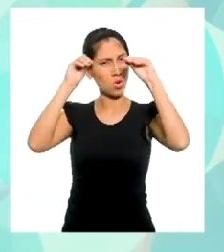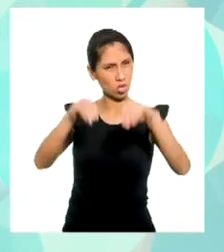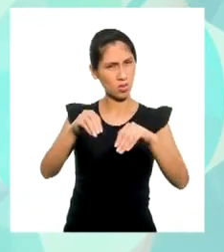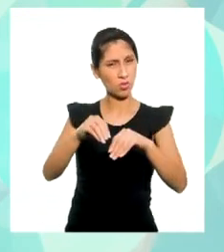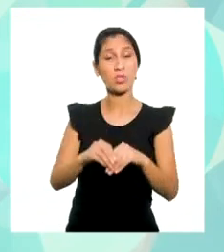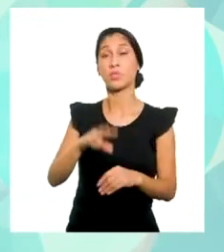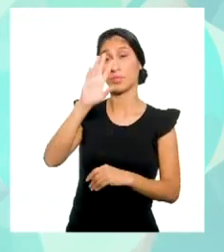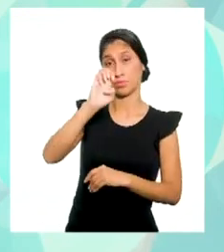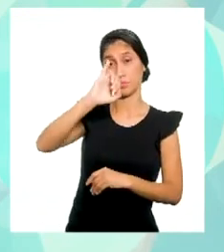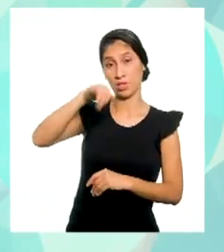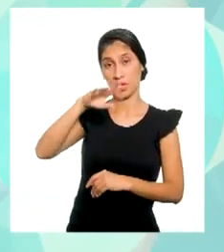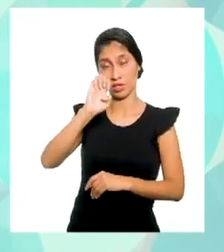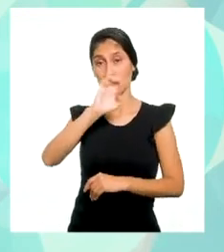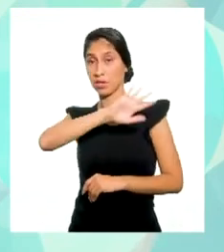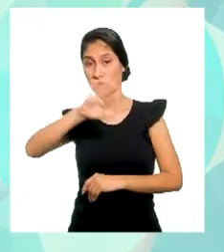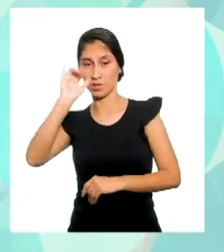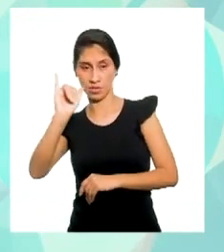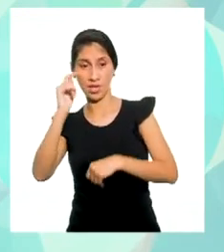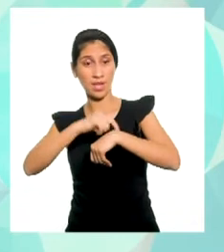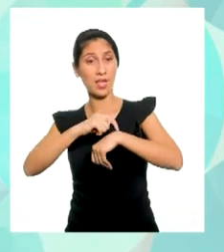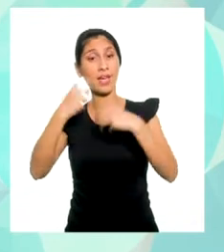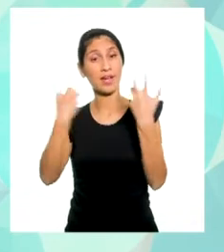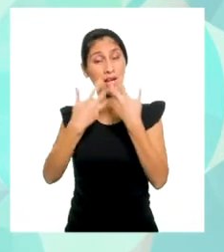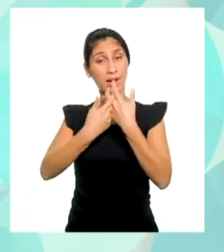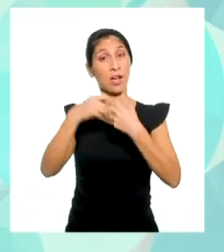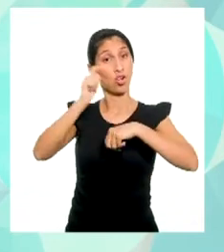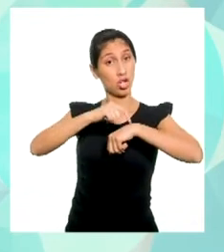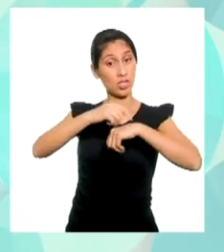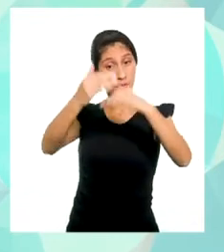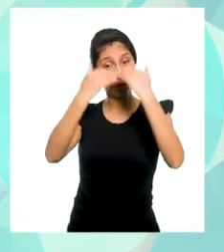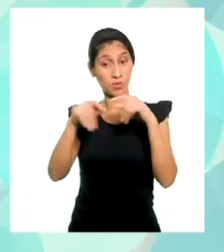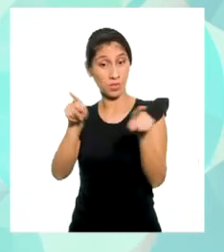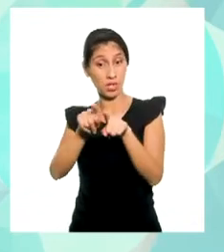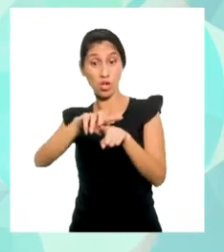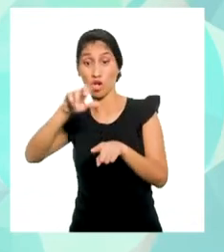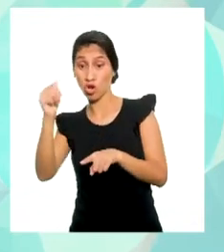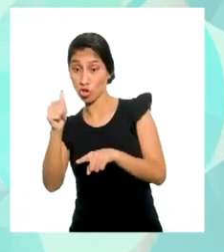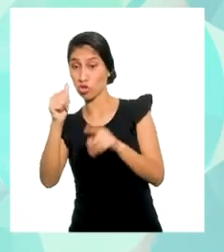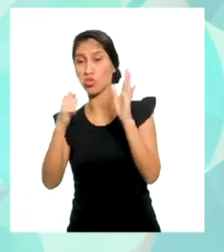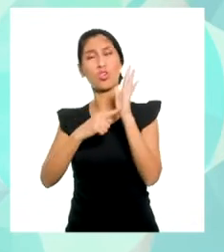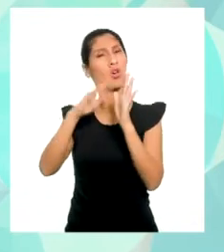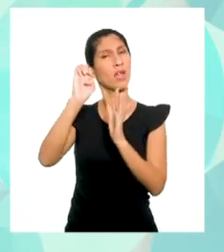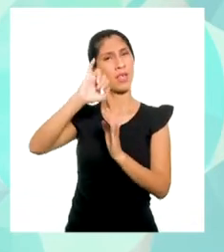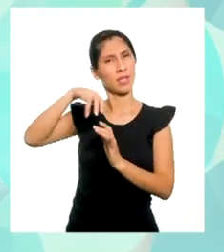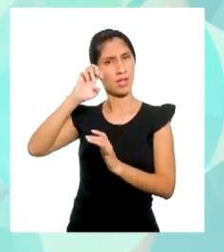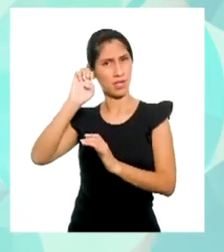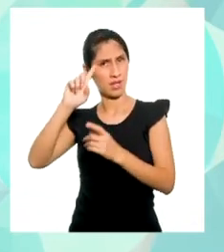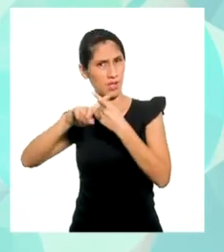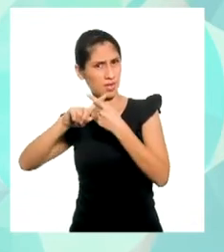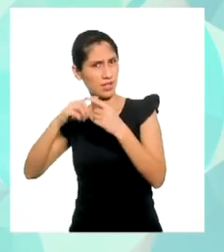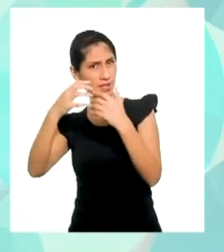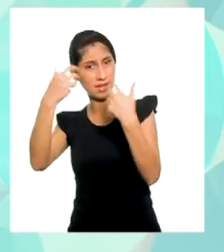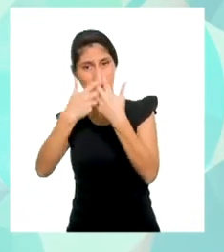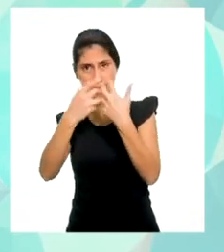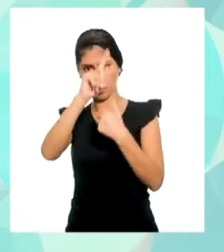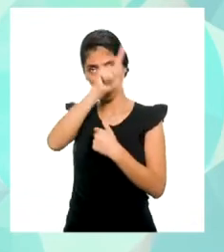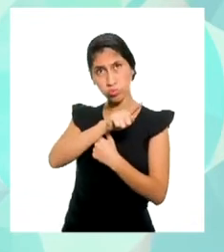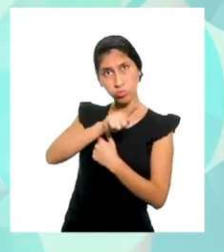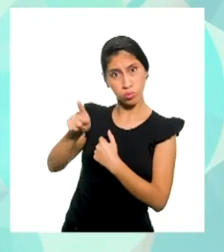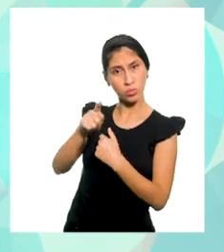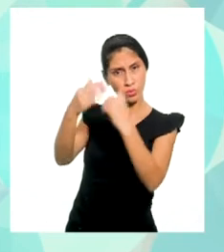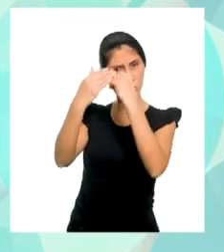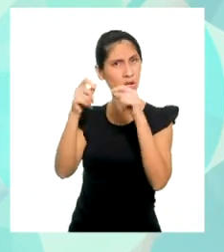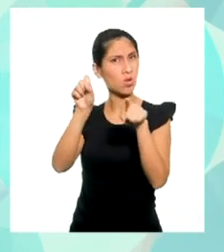El eje Y será la variable tiempo y el eje X será la variable grados. Ahora sabemos que la temperatura máxima es de 400